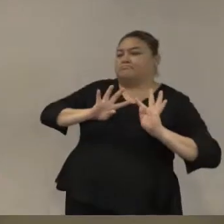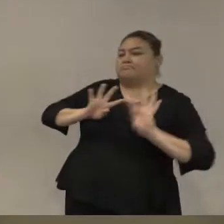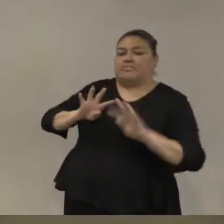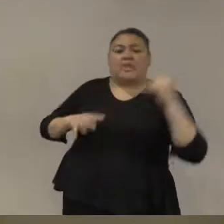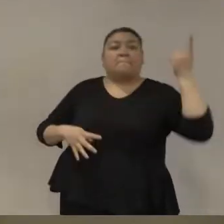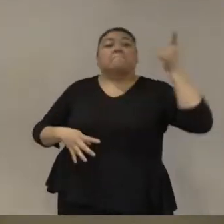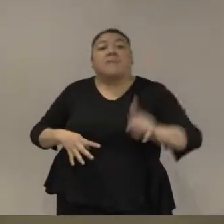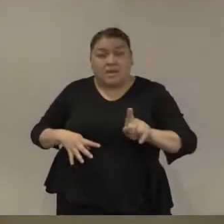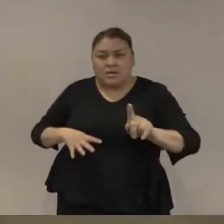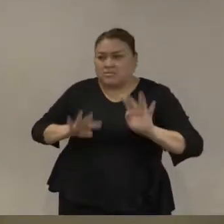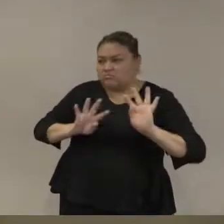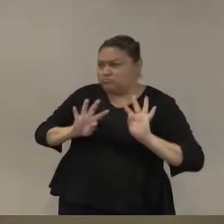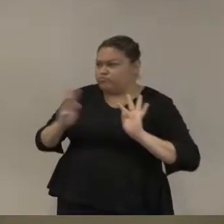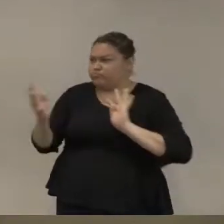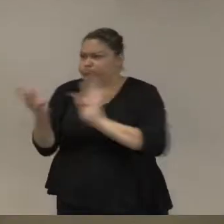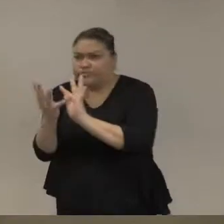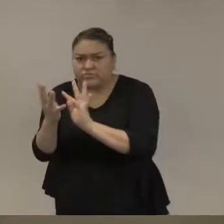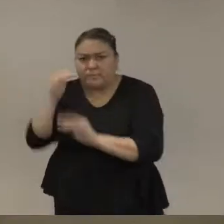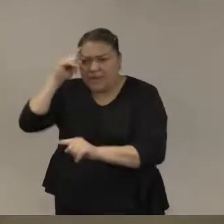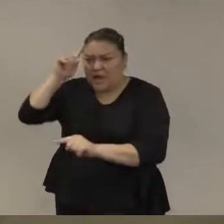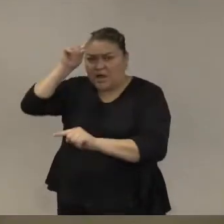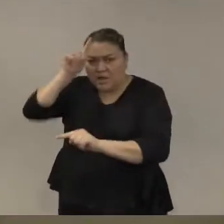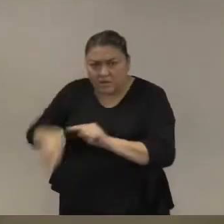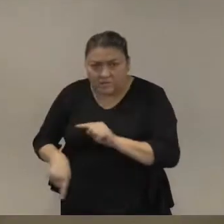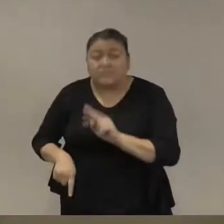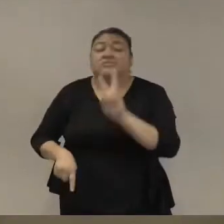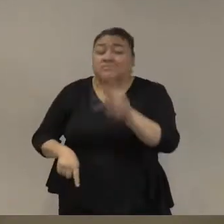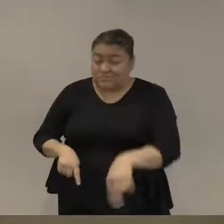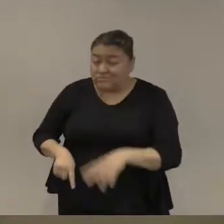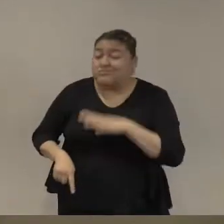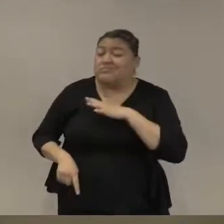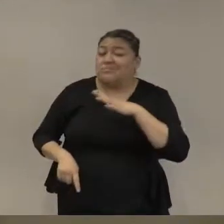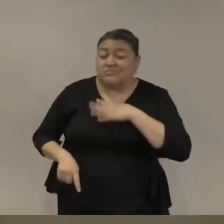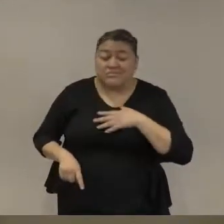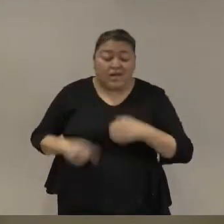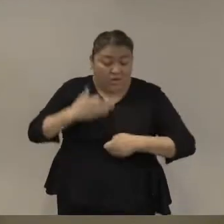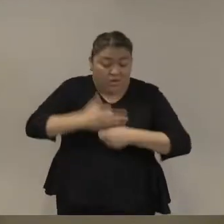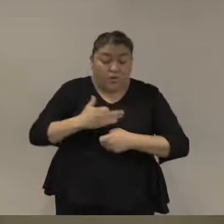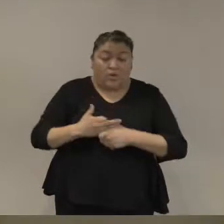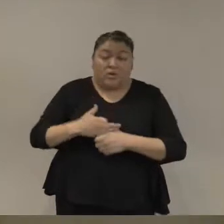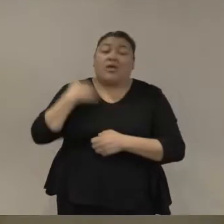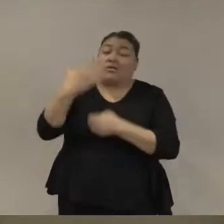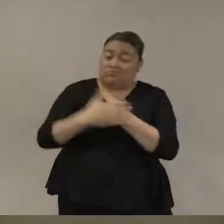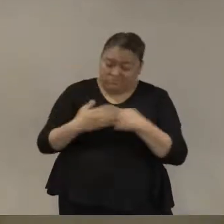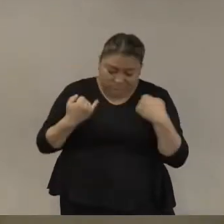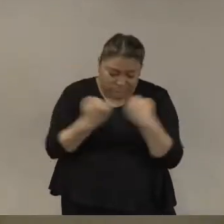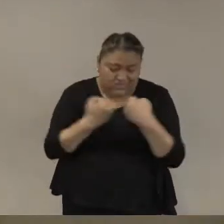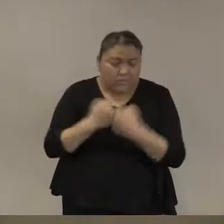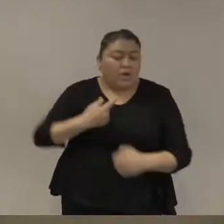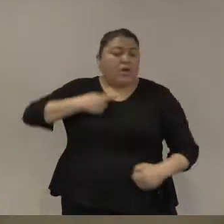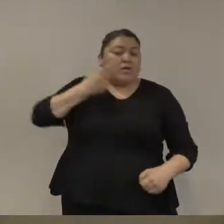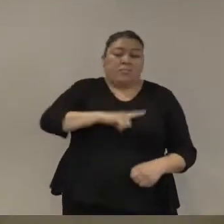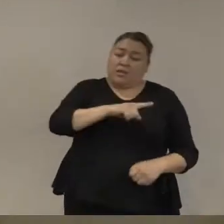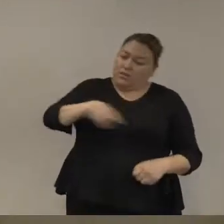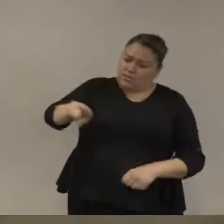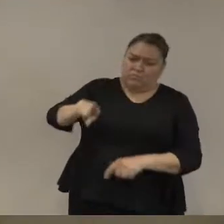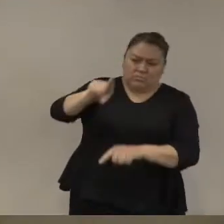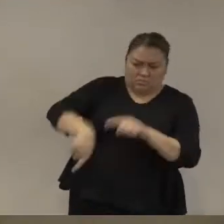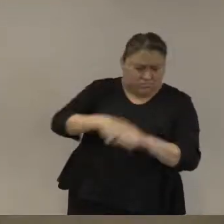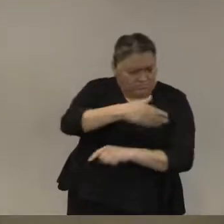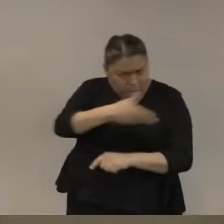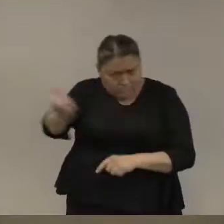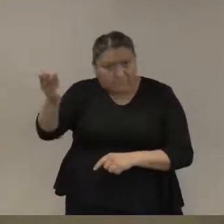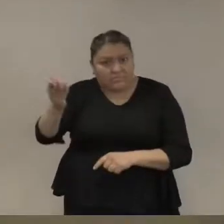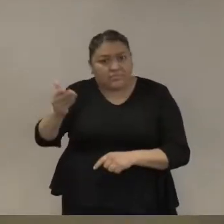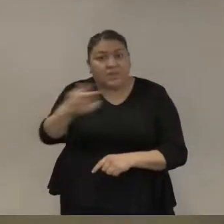y recibirán órdenes de reprimir tales manifestaciones sociales si se normaliza su ejecución diaria de